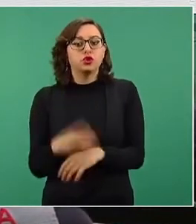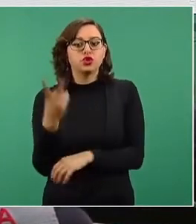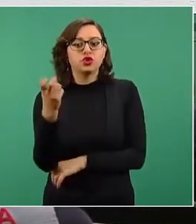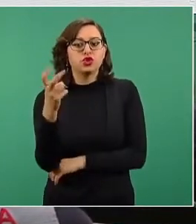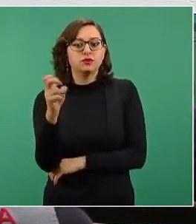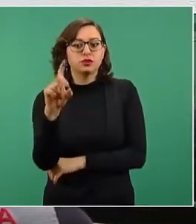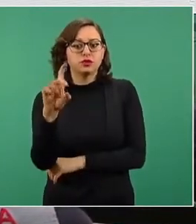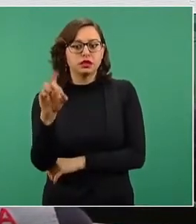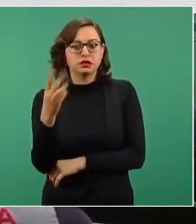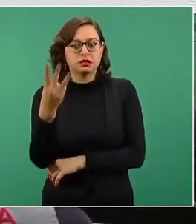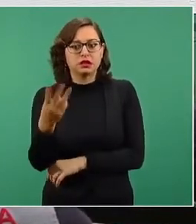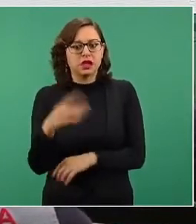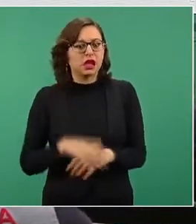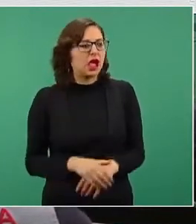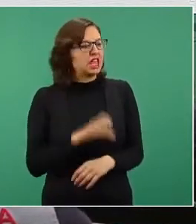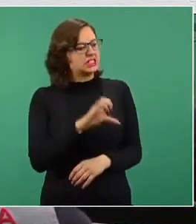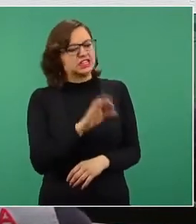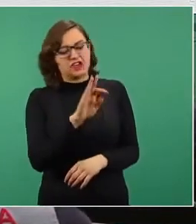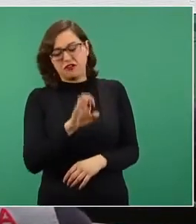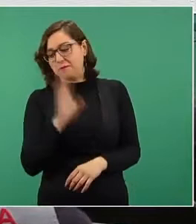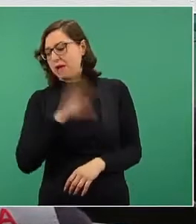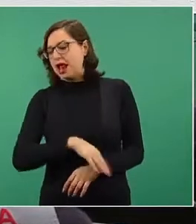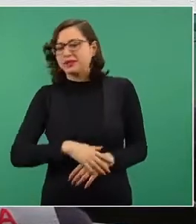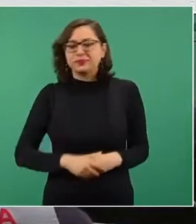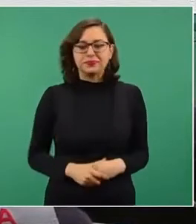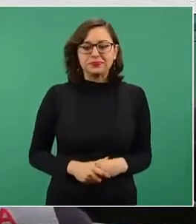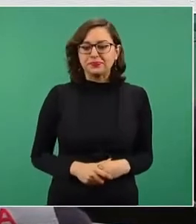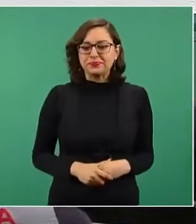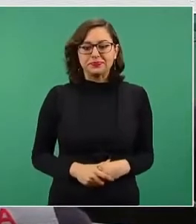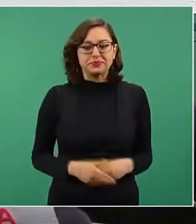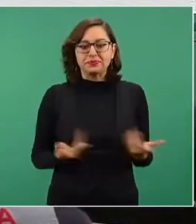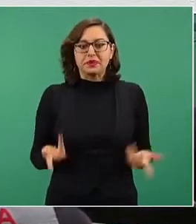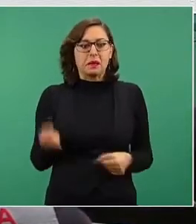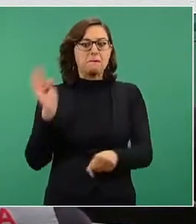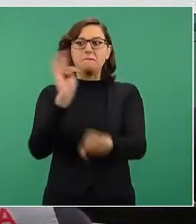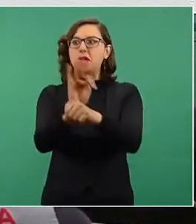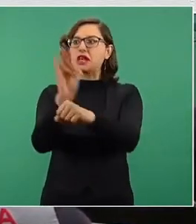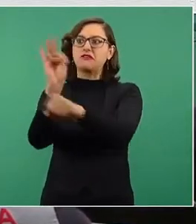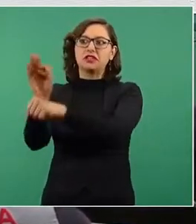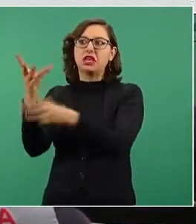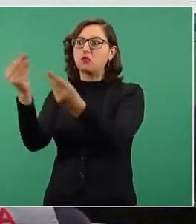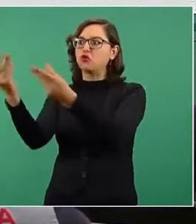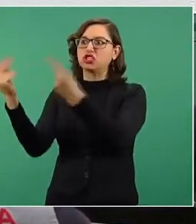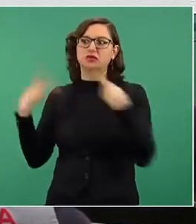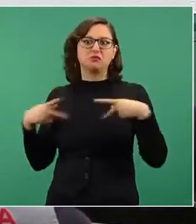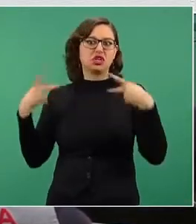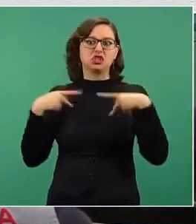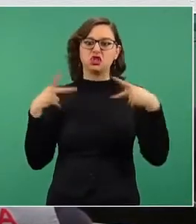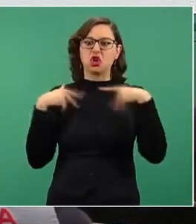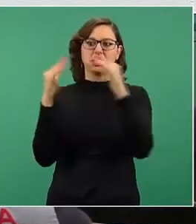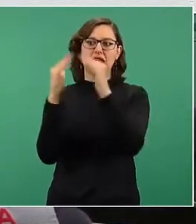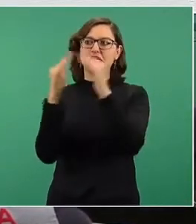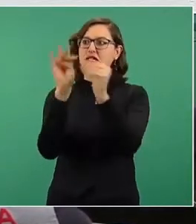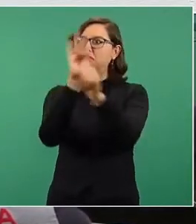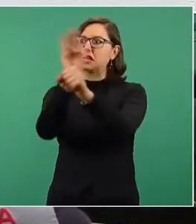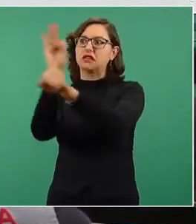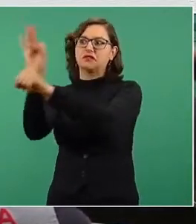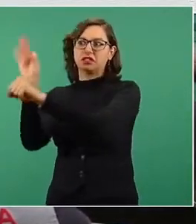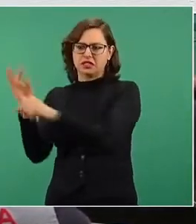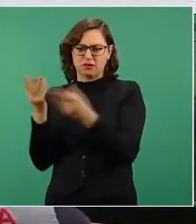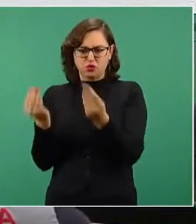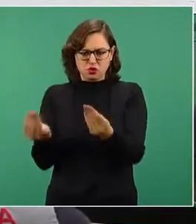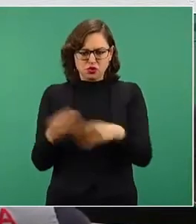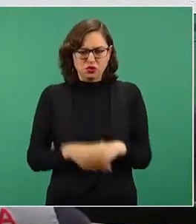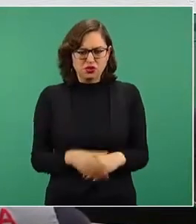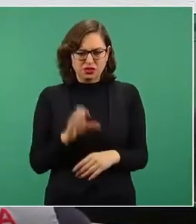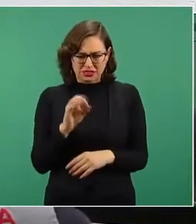Te dicen, ah, es que la CFE es ineficiente, tiene subsidios altísimos. Por eso es que va a quebrar porque es ineficiente. Es